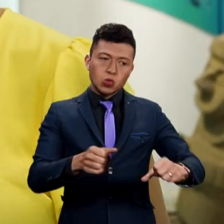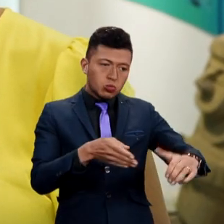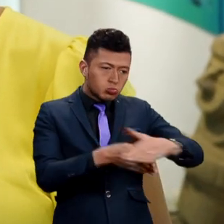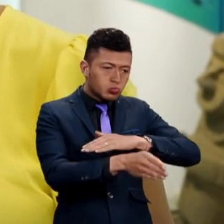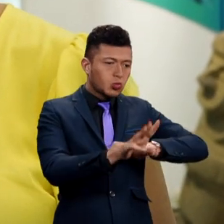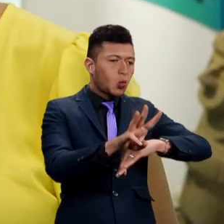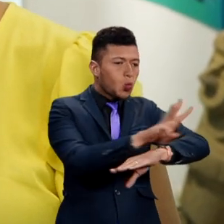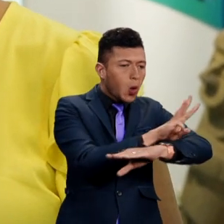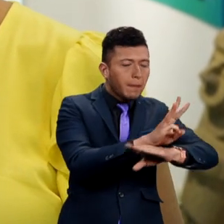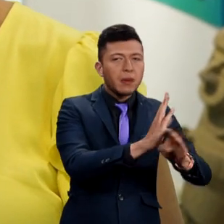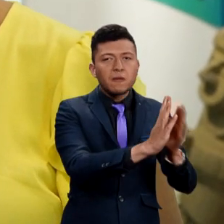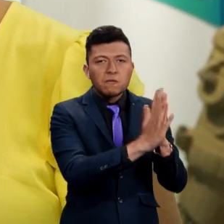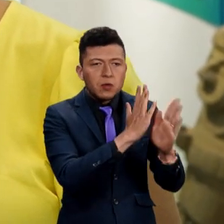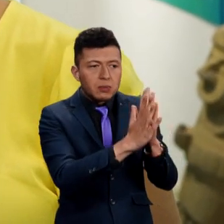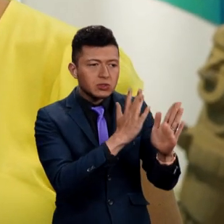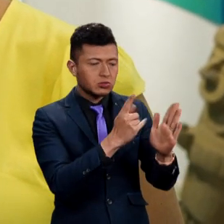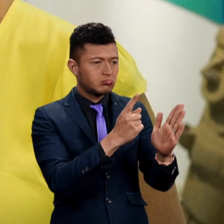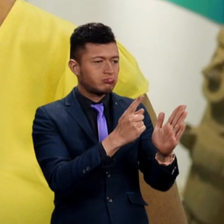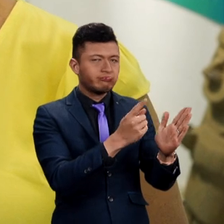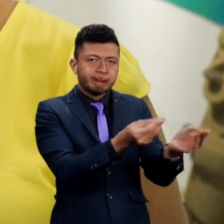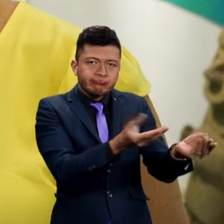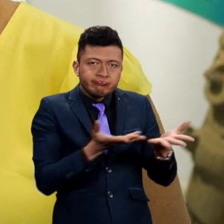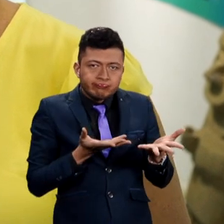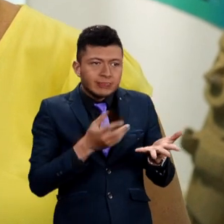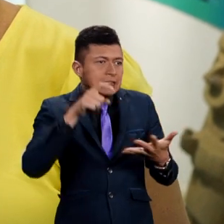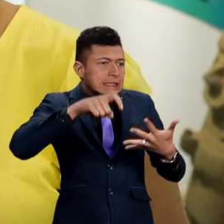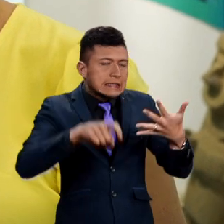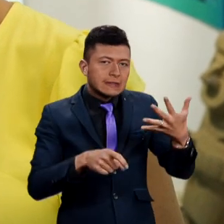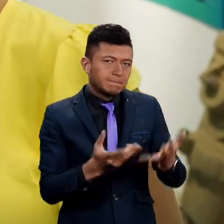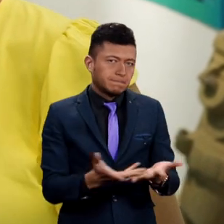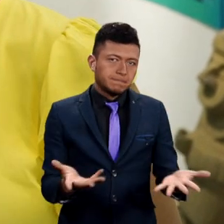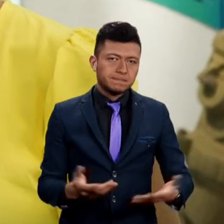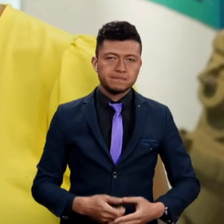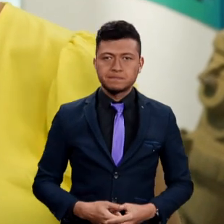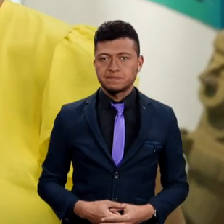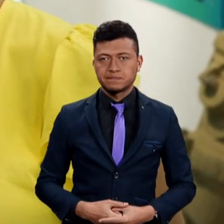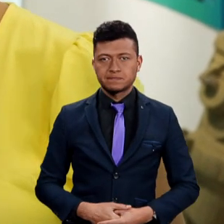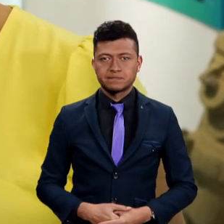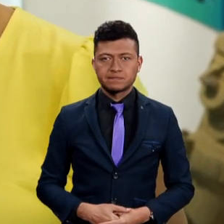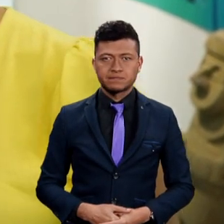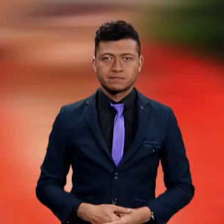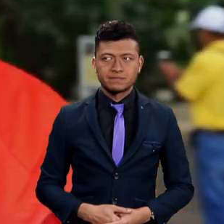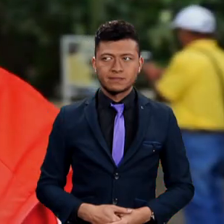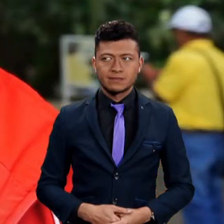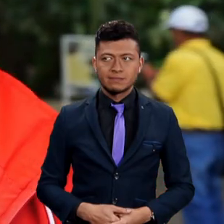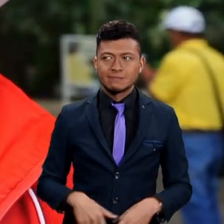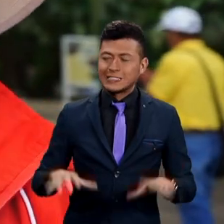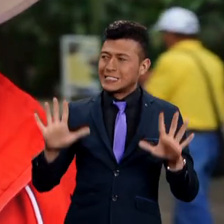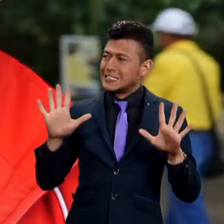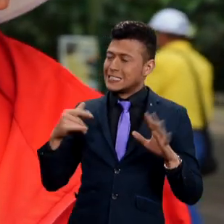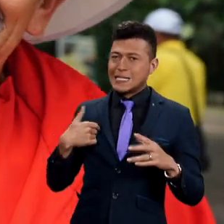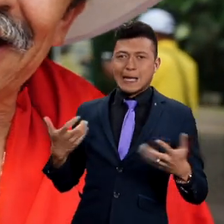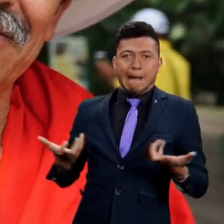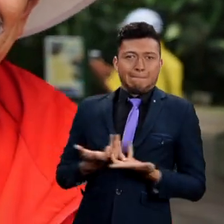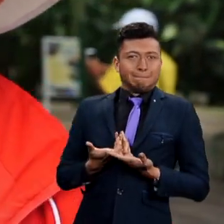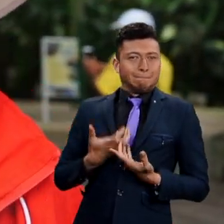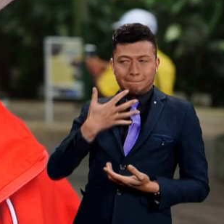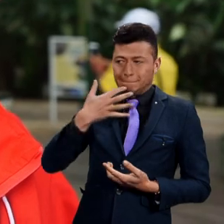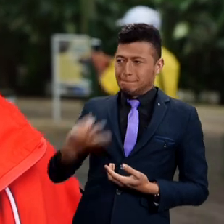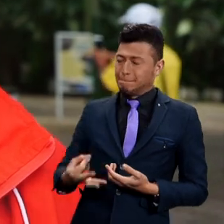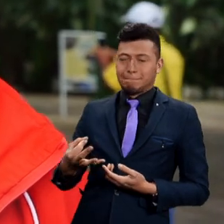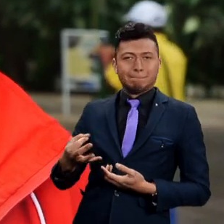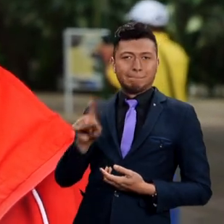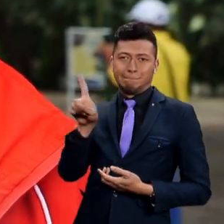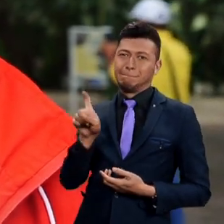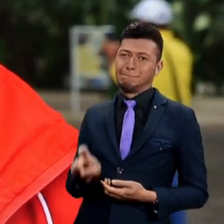posibilidad de ingresar a la página web donde voy a obtener la información, la información que yo requiera. No, la verdad no, no, no, créanme que me